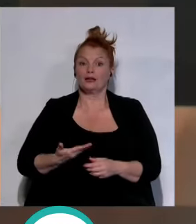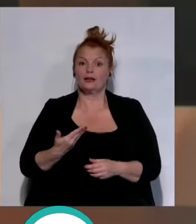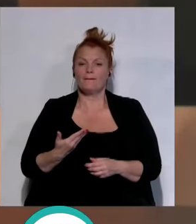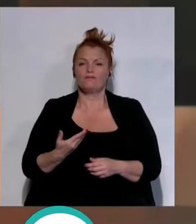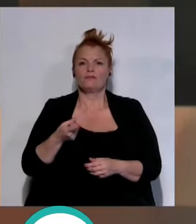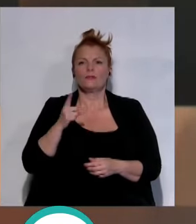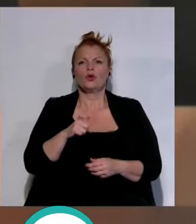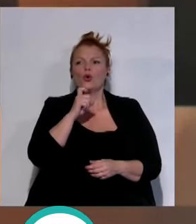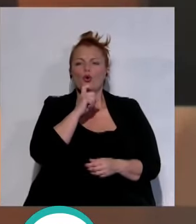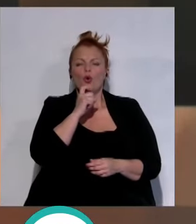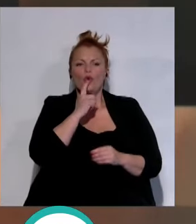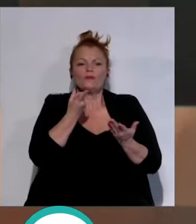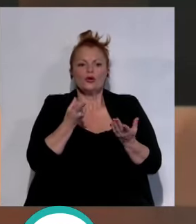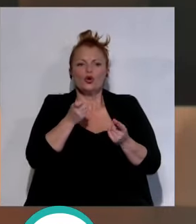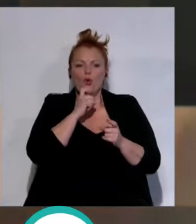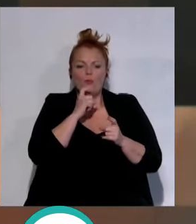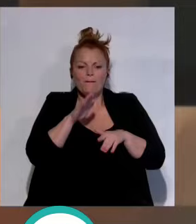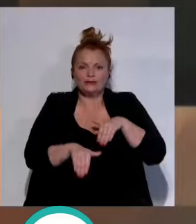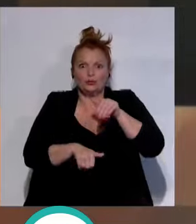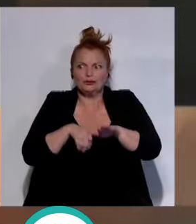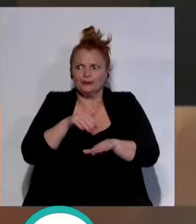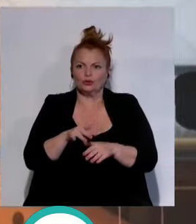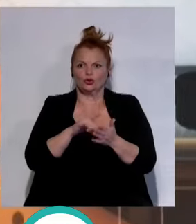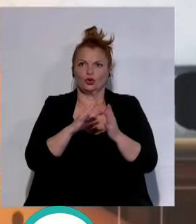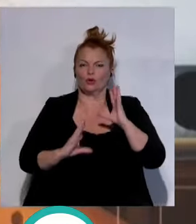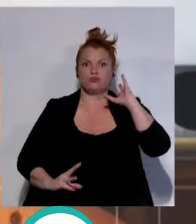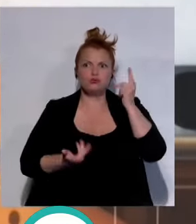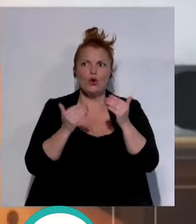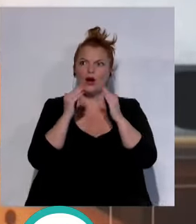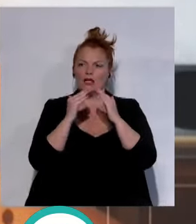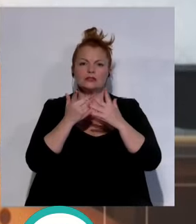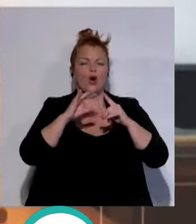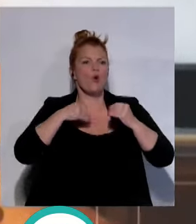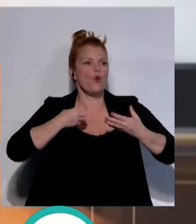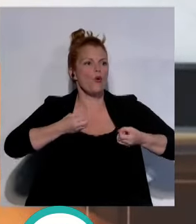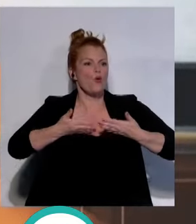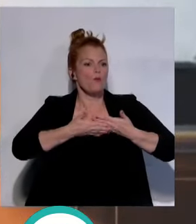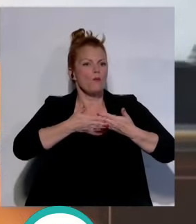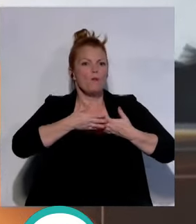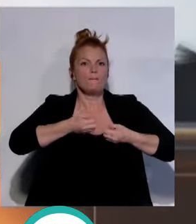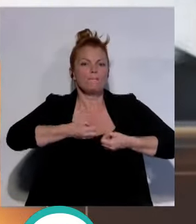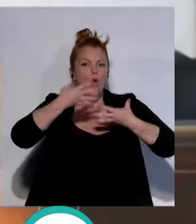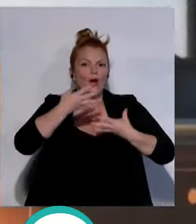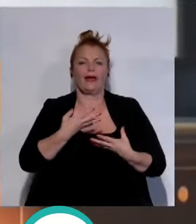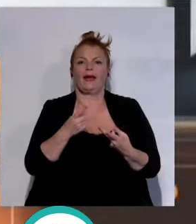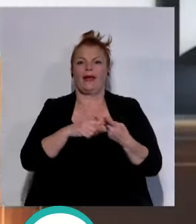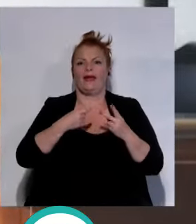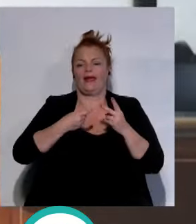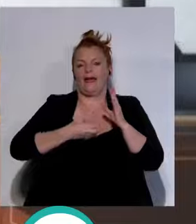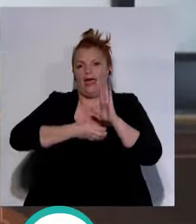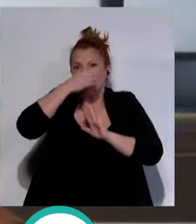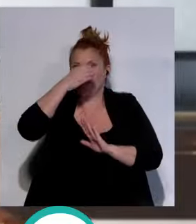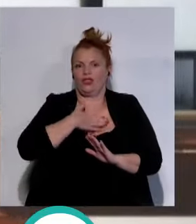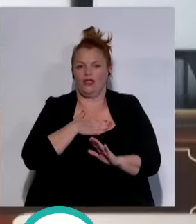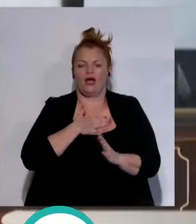qué pautas tenemos que tomar cuando hay incendio en tu casa o en tu bloque o en tu edificio y qué es lo